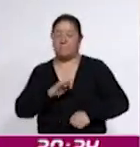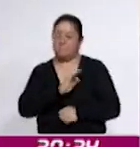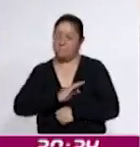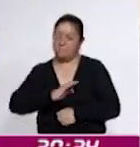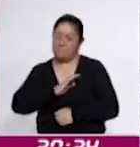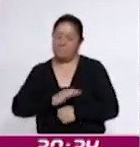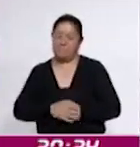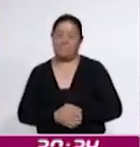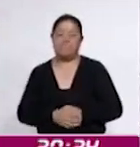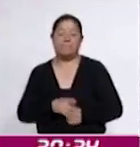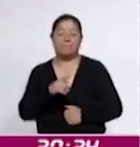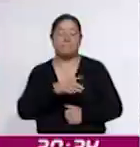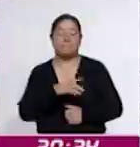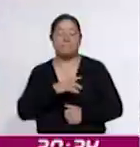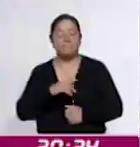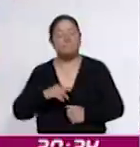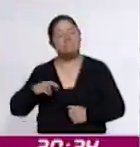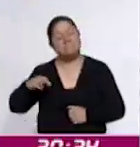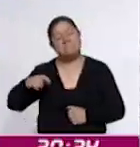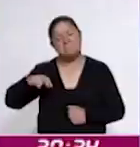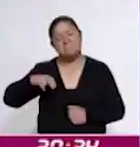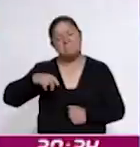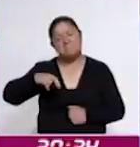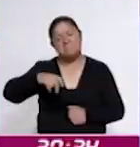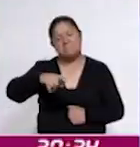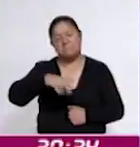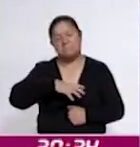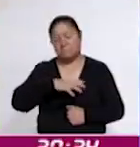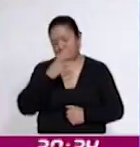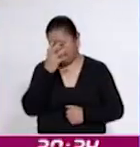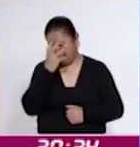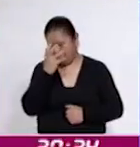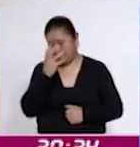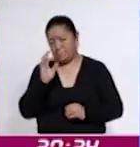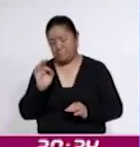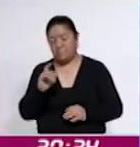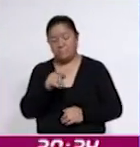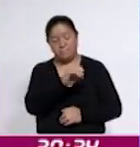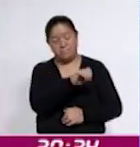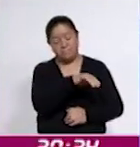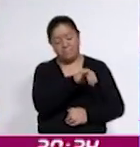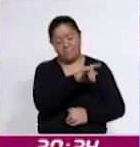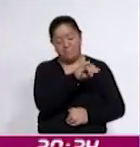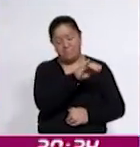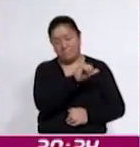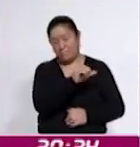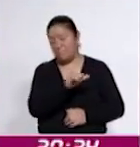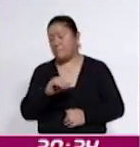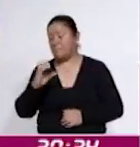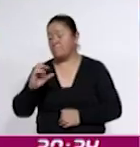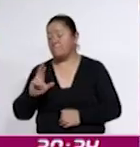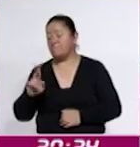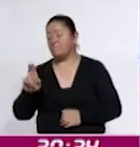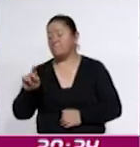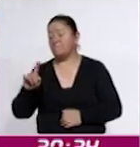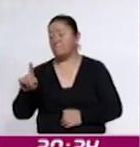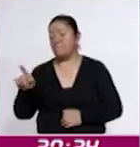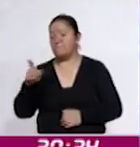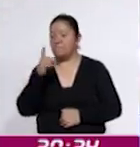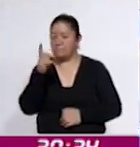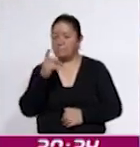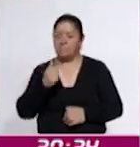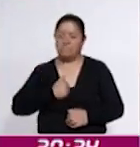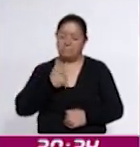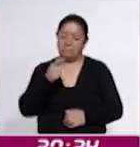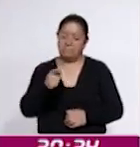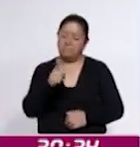firmes y sonrisas en el rostro, los jubilados pensionados, como Emilia y Cruz, aprovecharon para invitar a la población a cuidar su salud a través